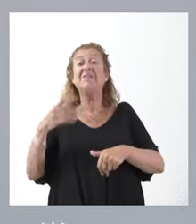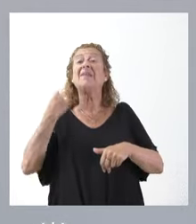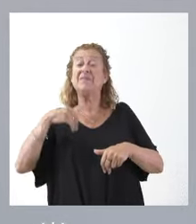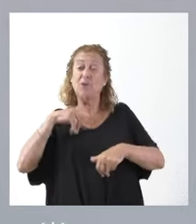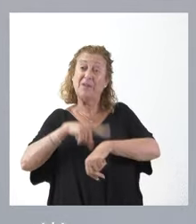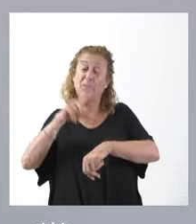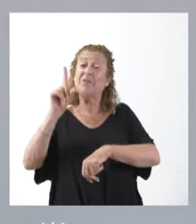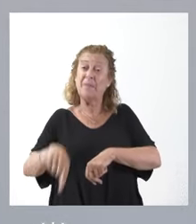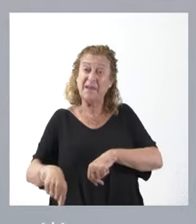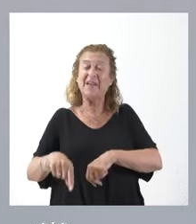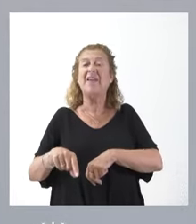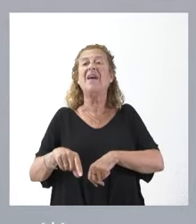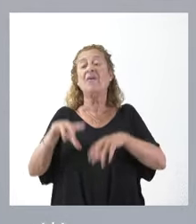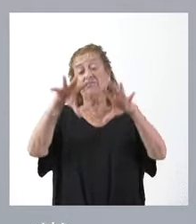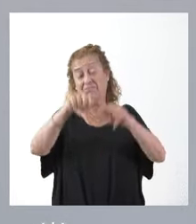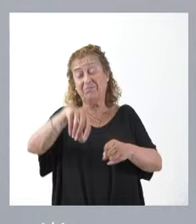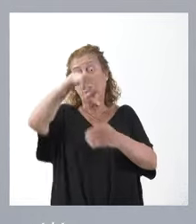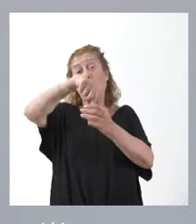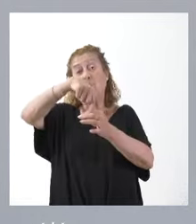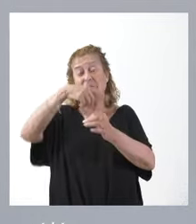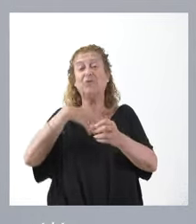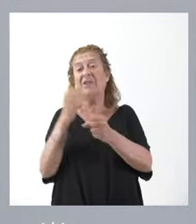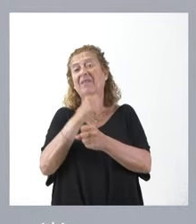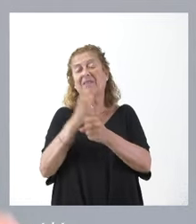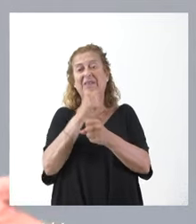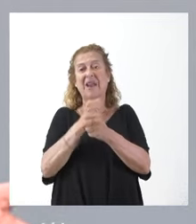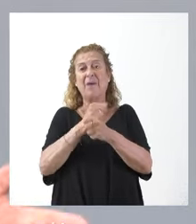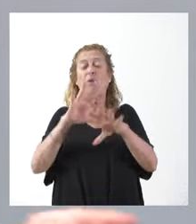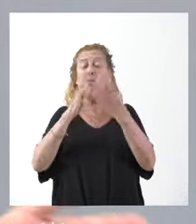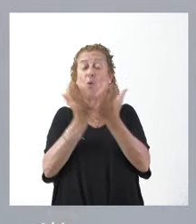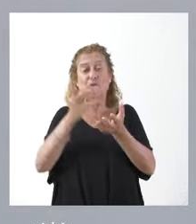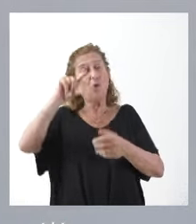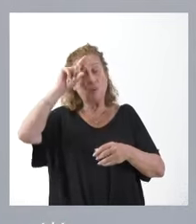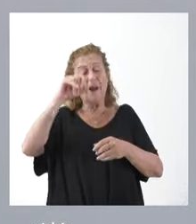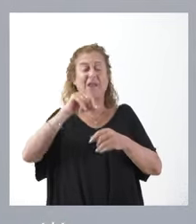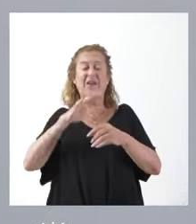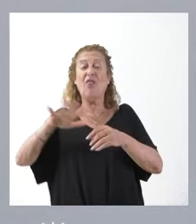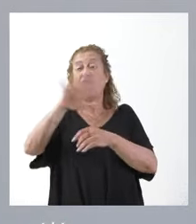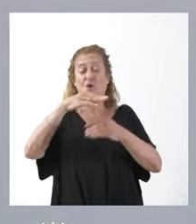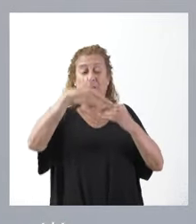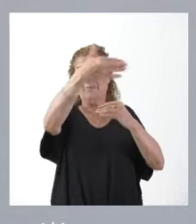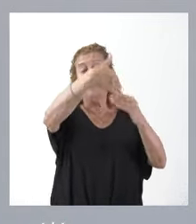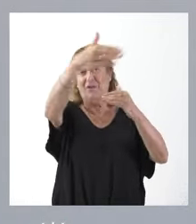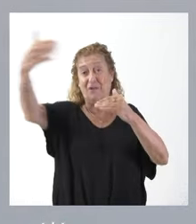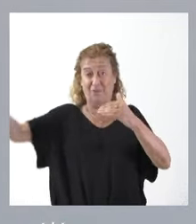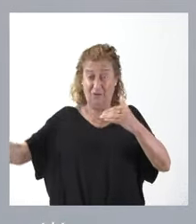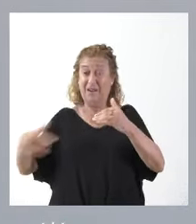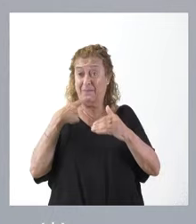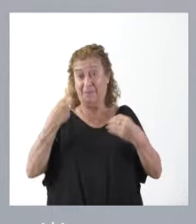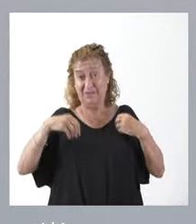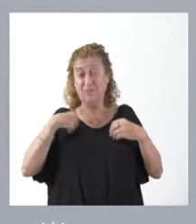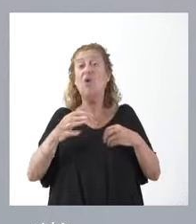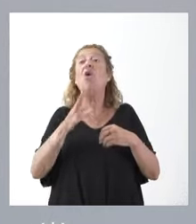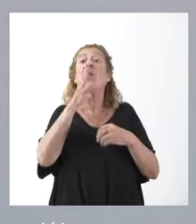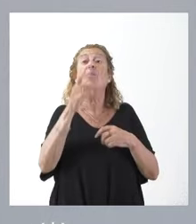algunos de ellos ocupan puestos de trabajo en el mundo rural y en zonas periféricas y ultraperiféricas, que es lo que se ha citado. Quizás por